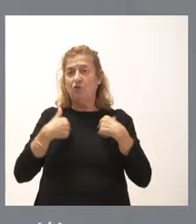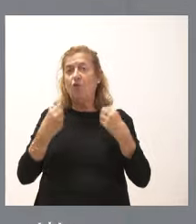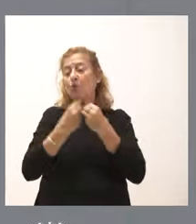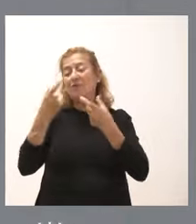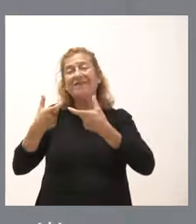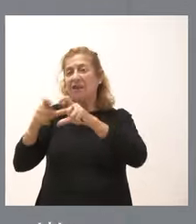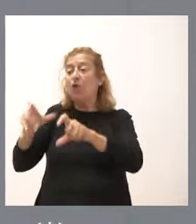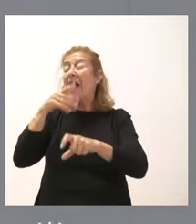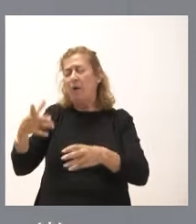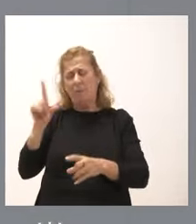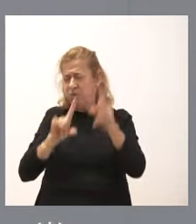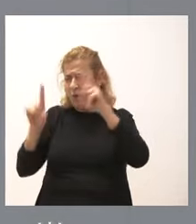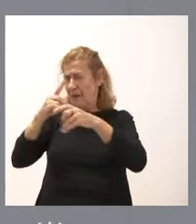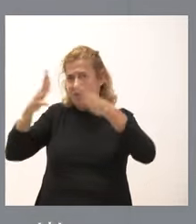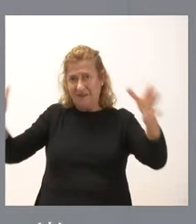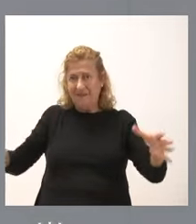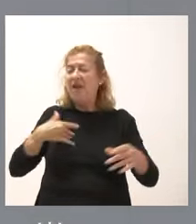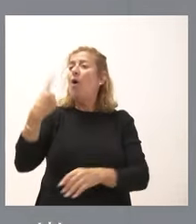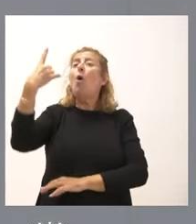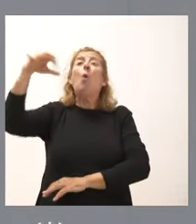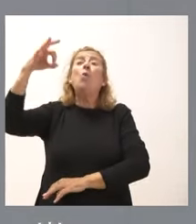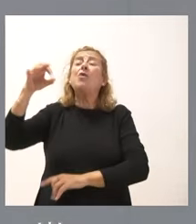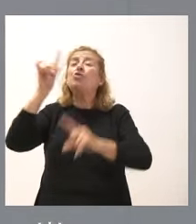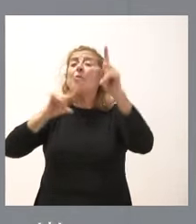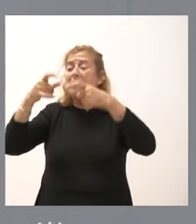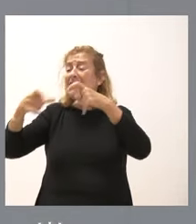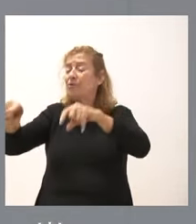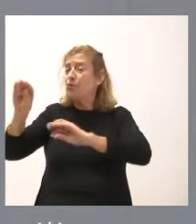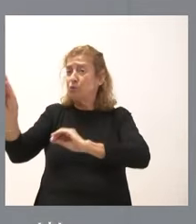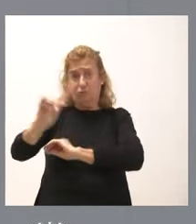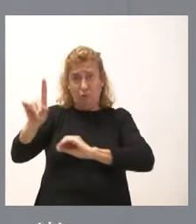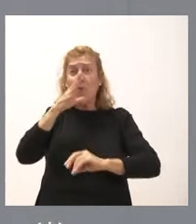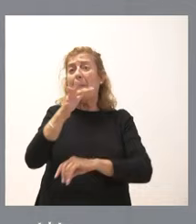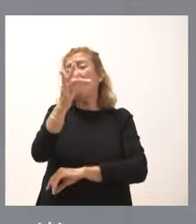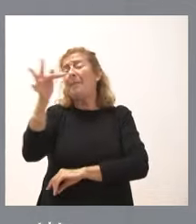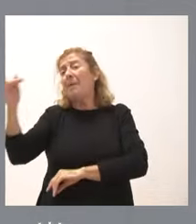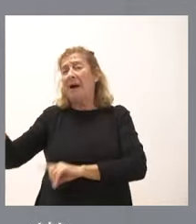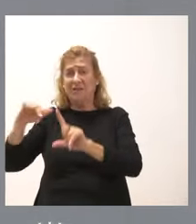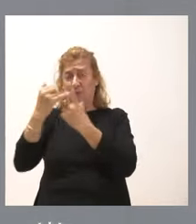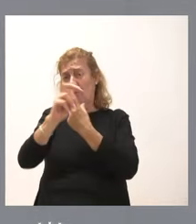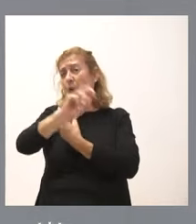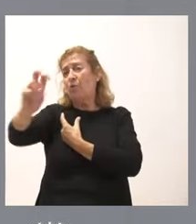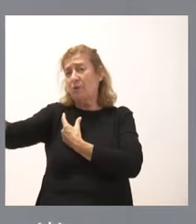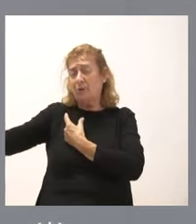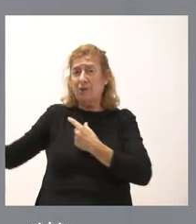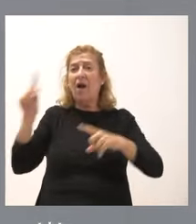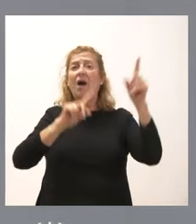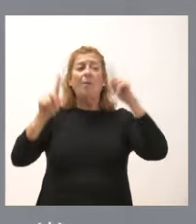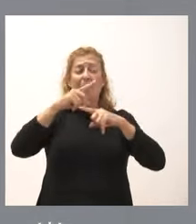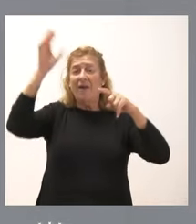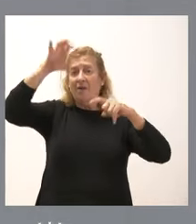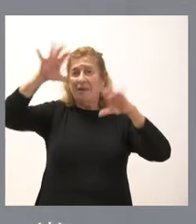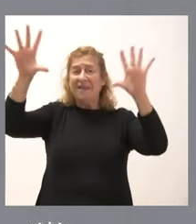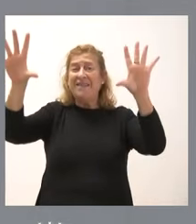que está atravesando problemas y que no son los únicos problemas que tiene el sector, porque a esto se han acumulado otras circunstancias añadidas, el problema de la sequía,